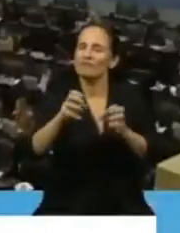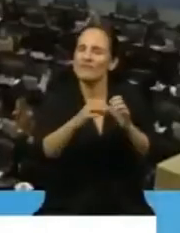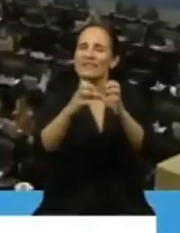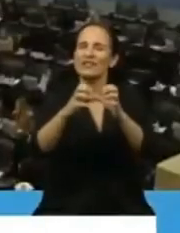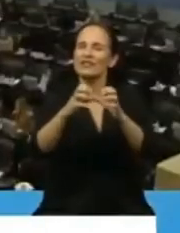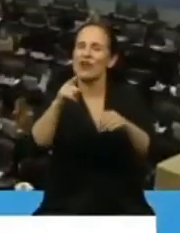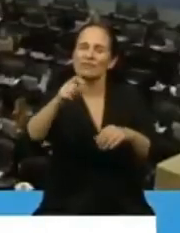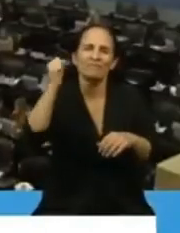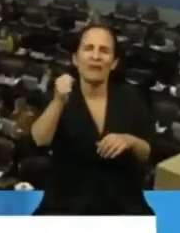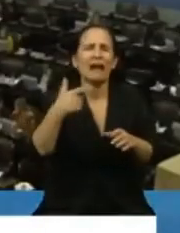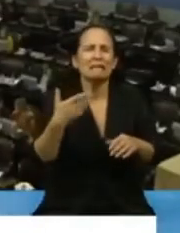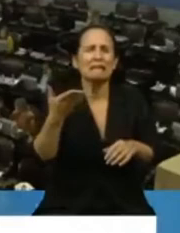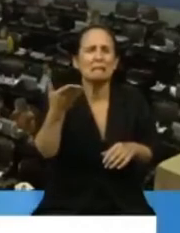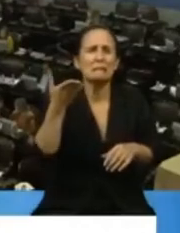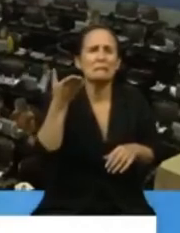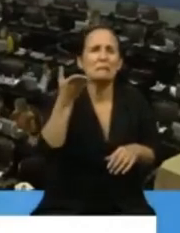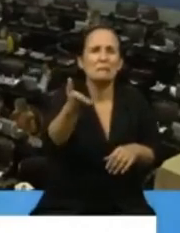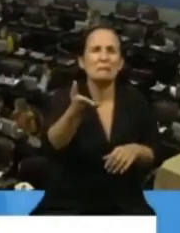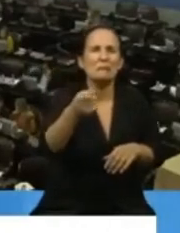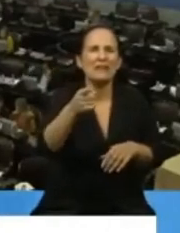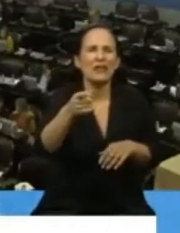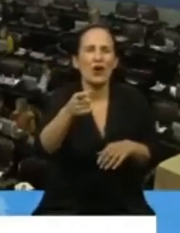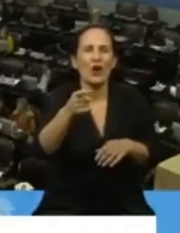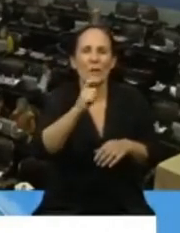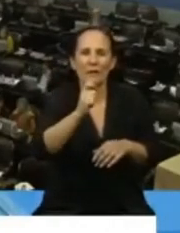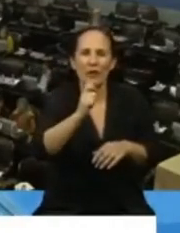Diputada, le puedo pedir si puede acercar el micrófono.